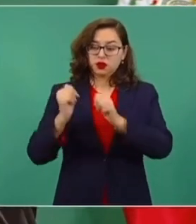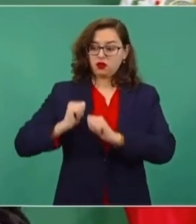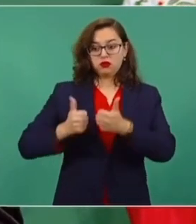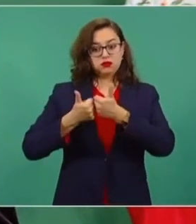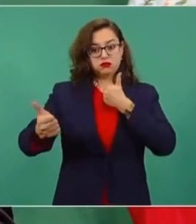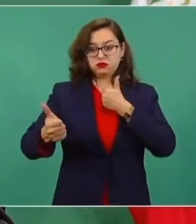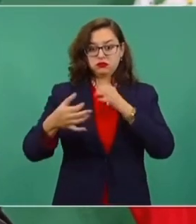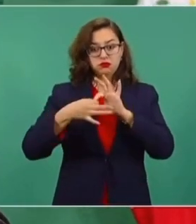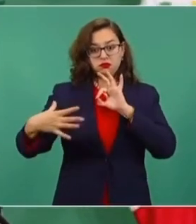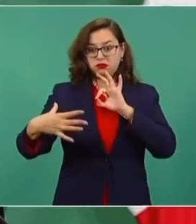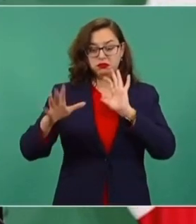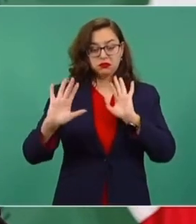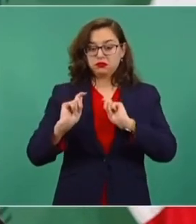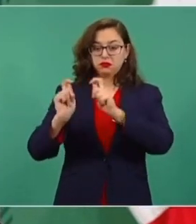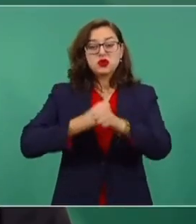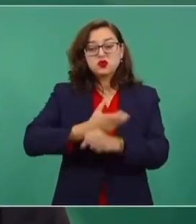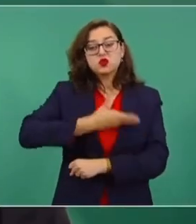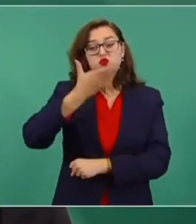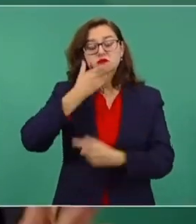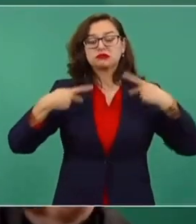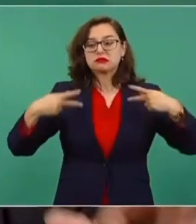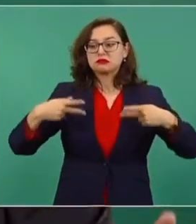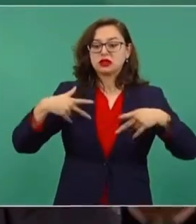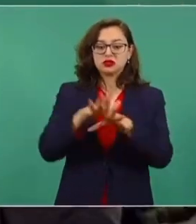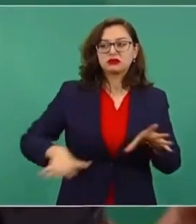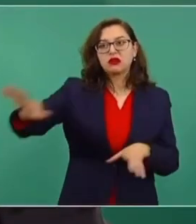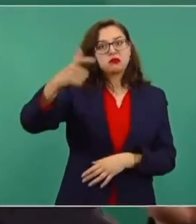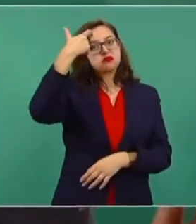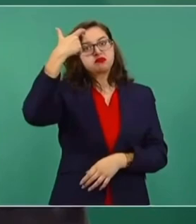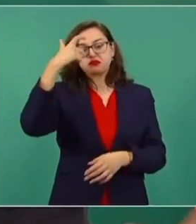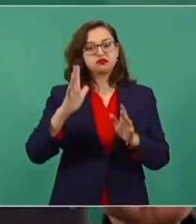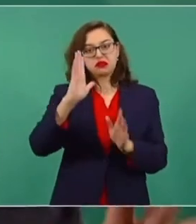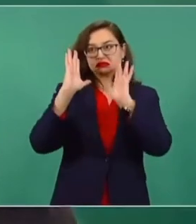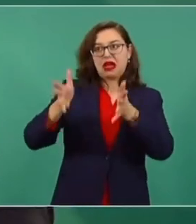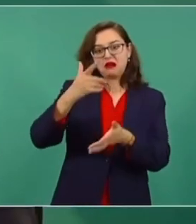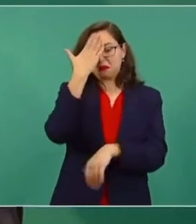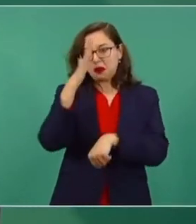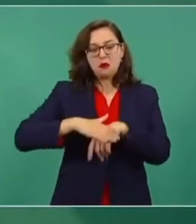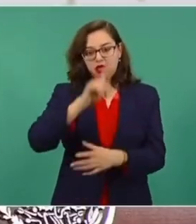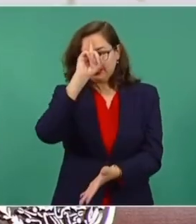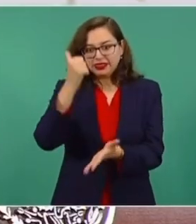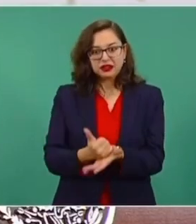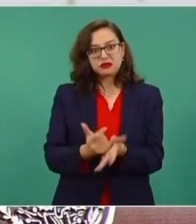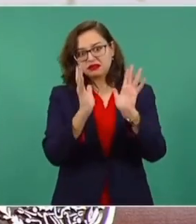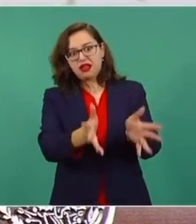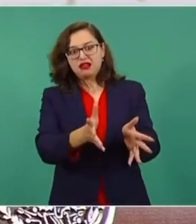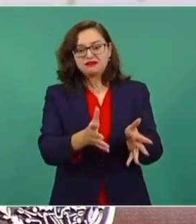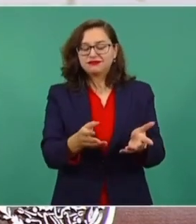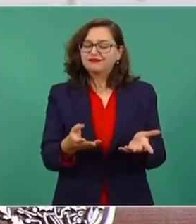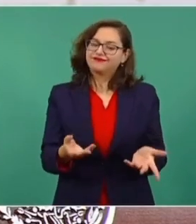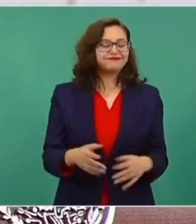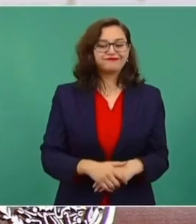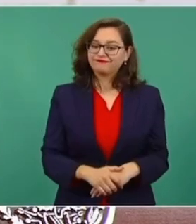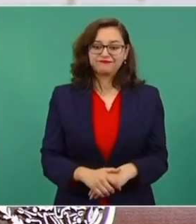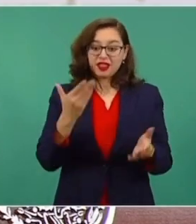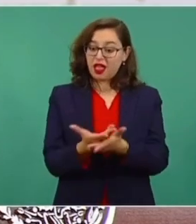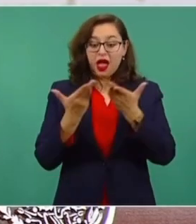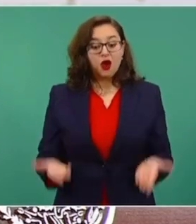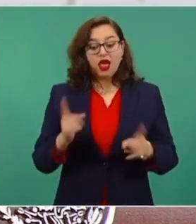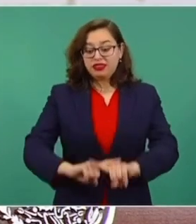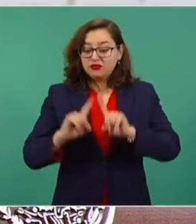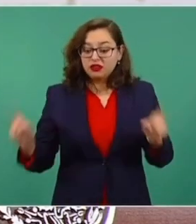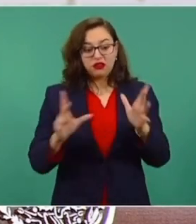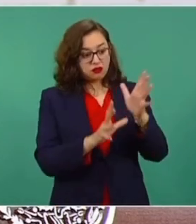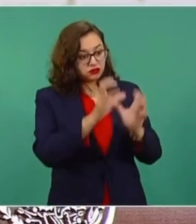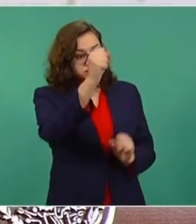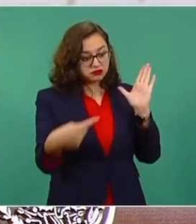autónomo, y luego el Poder Judicial. Tenemos que ir poco a poco informando, orientando de cómo es un